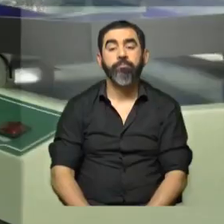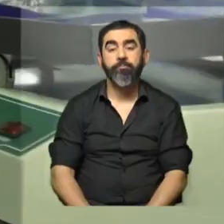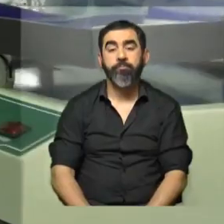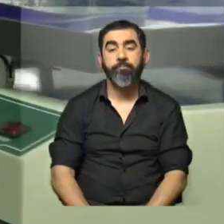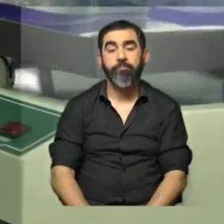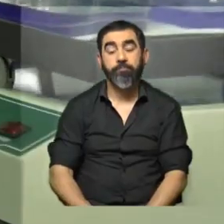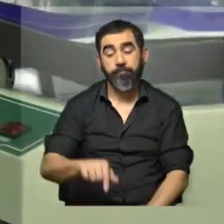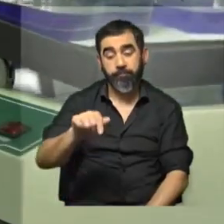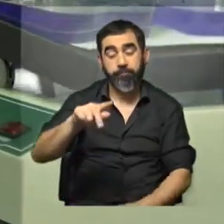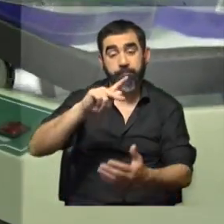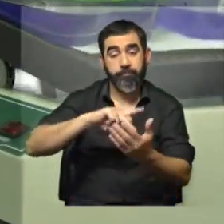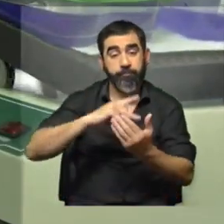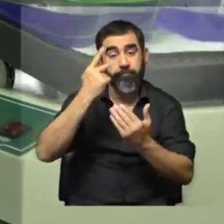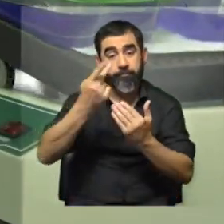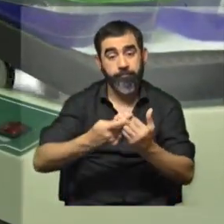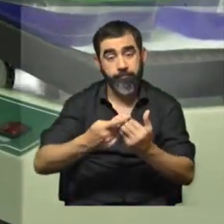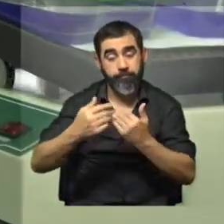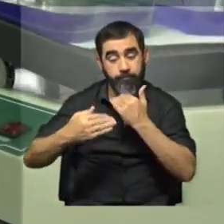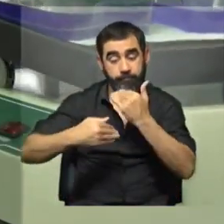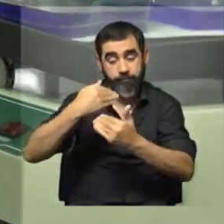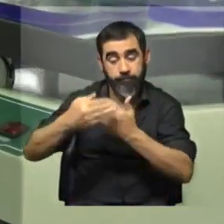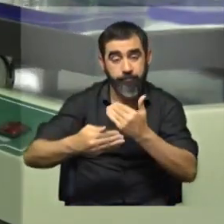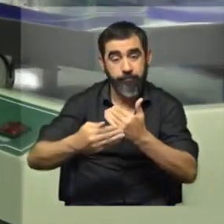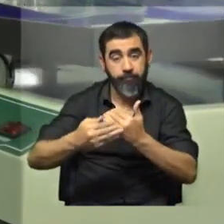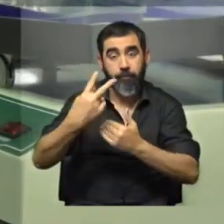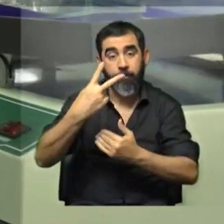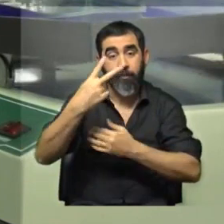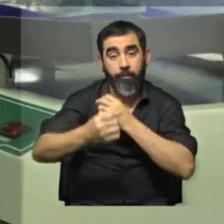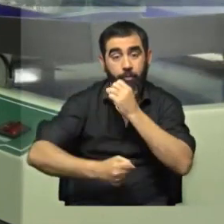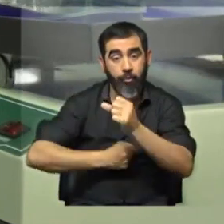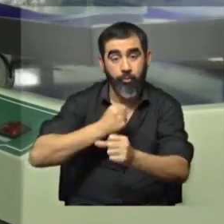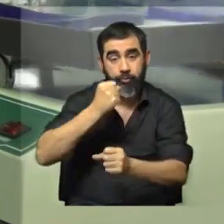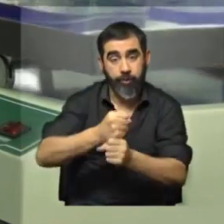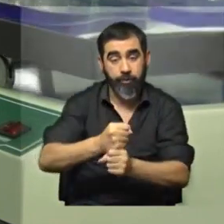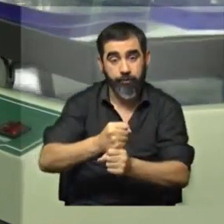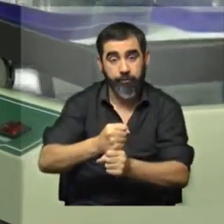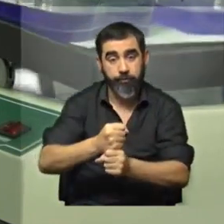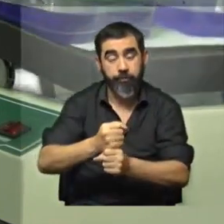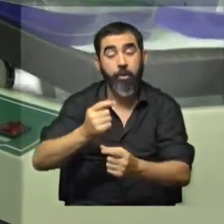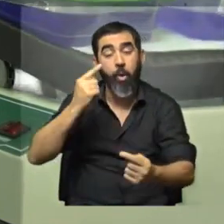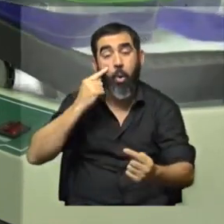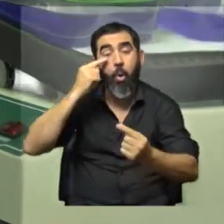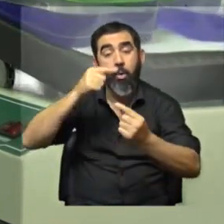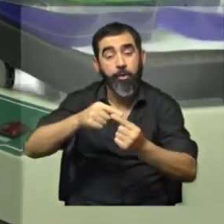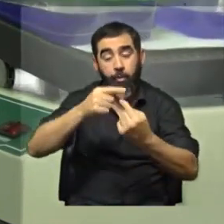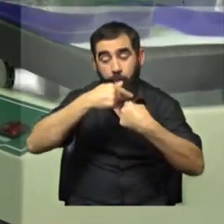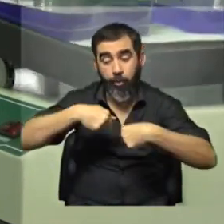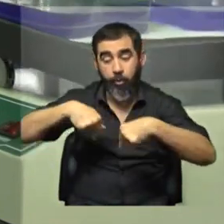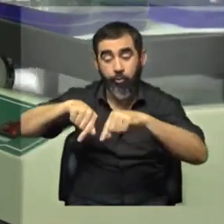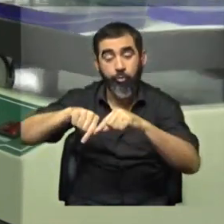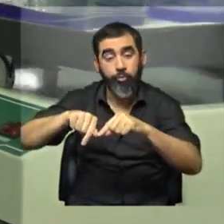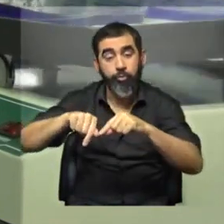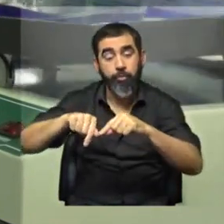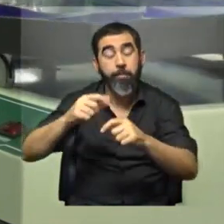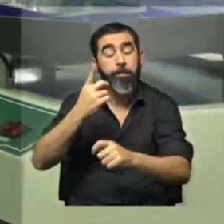Este es un proyecto que vamos a llevar adelante en dos años y los objetivos que tenemos específicos en este proyecto son,